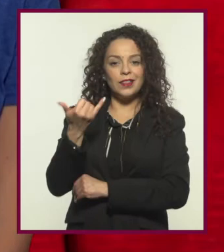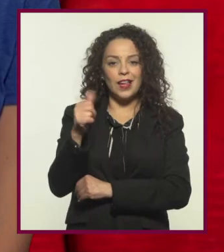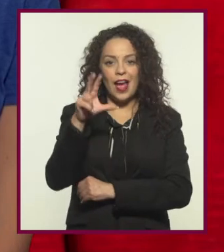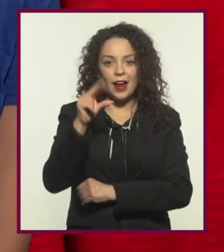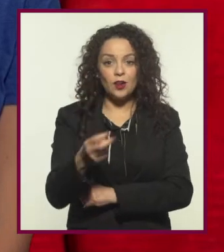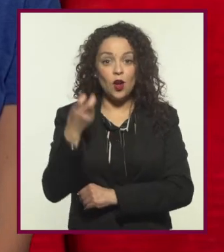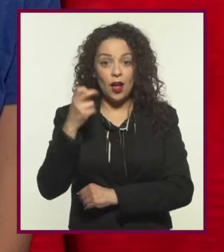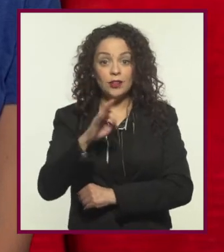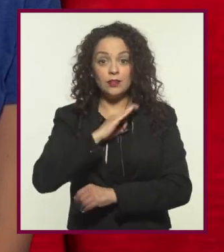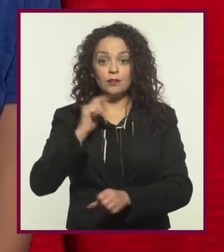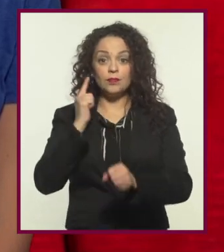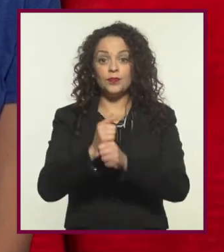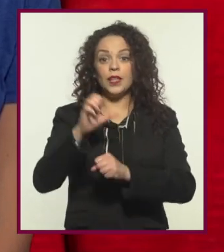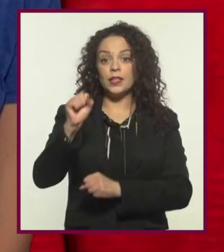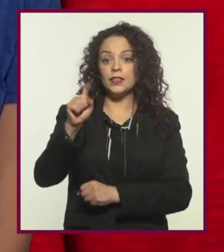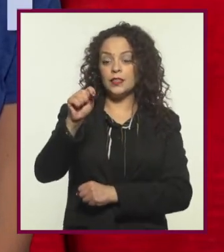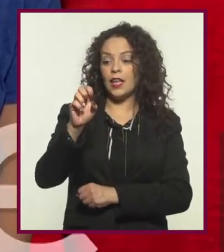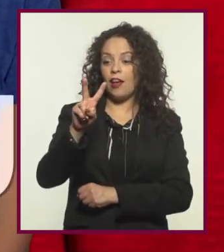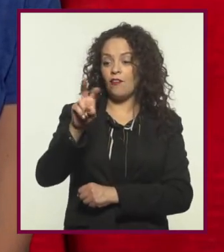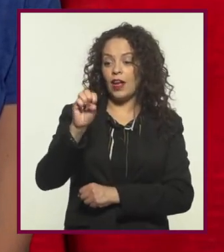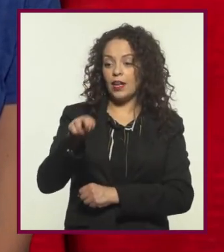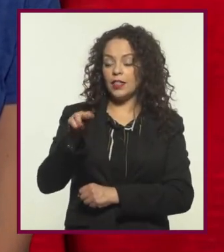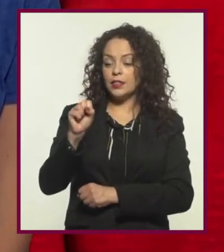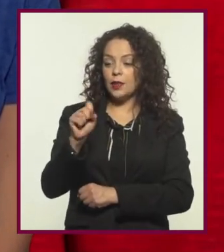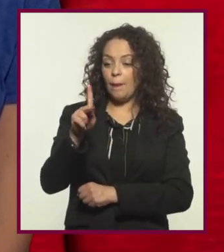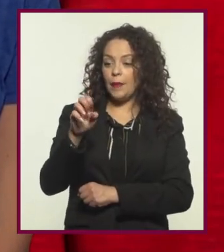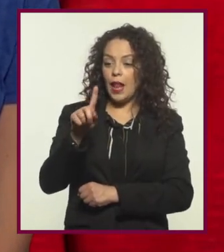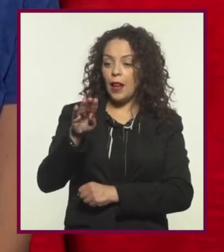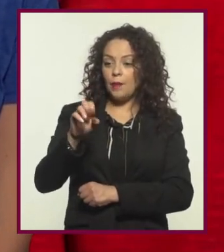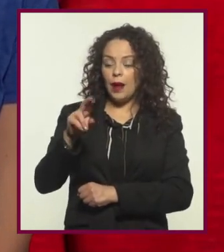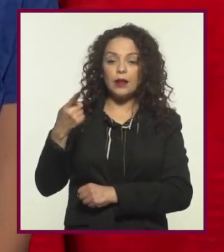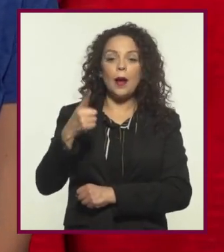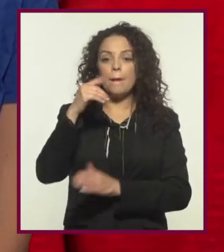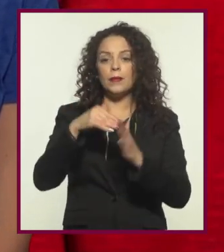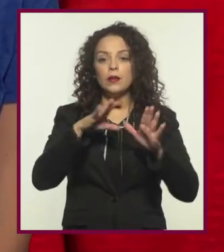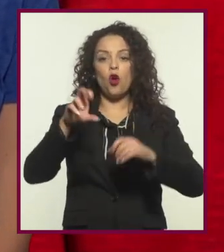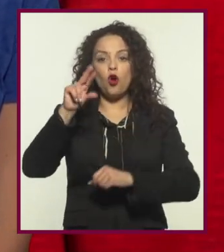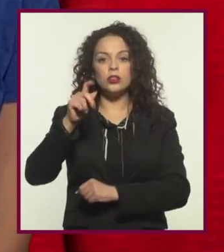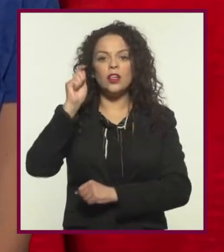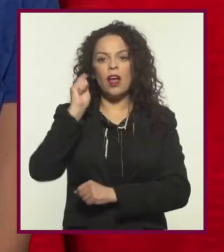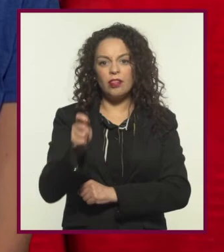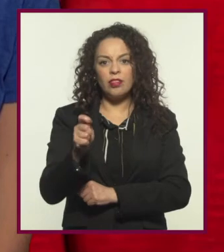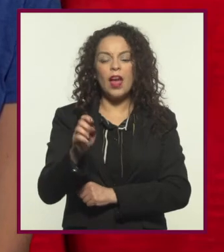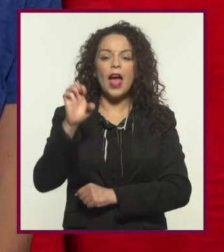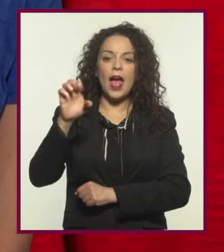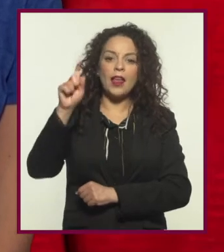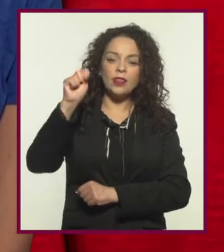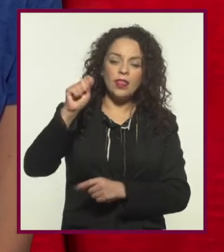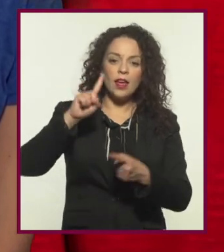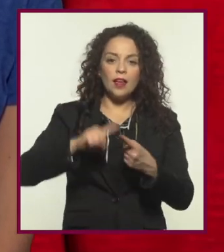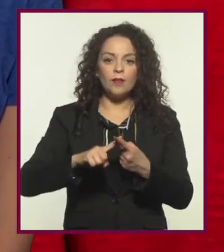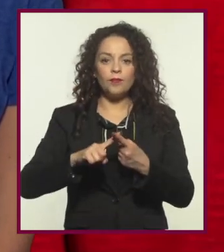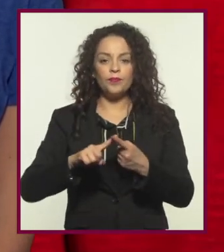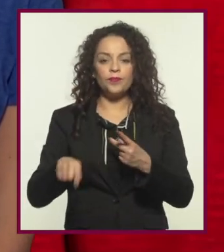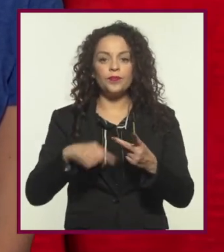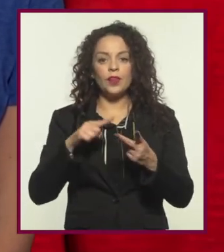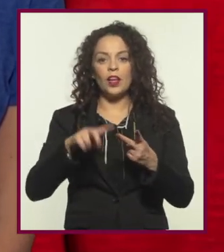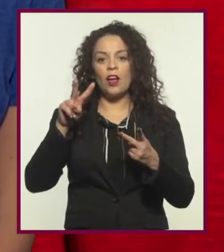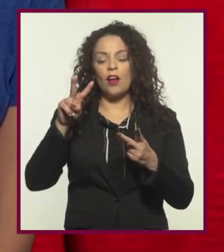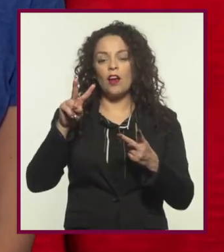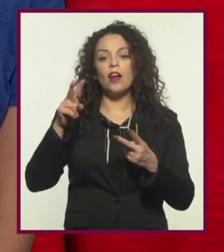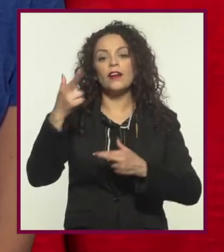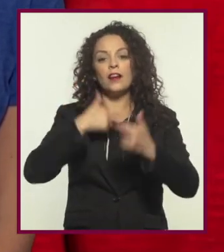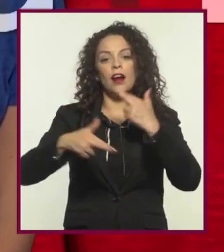En este espíritu se pueden ubicar las películas de Steven Spielberg, de principios de los 80, con extraterrestres benignos como Itty y